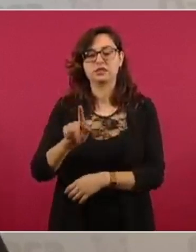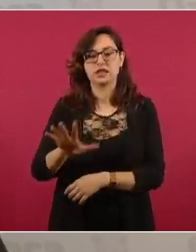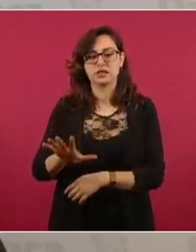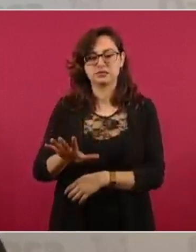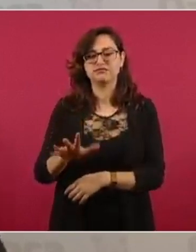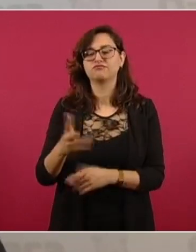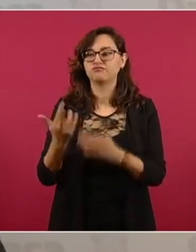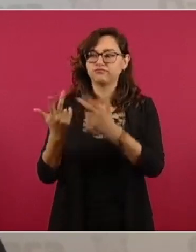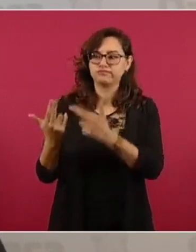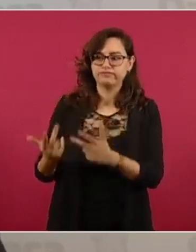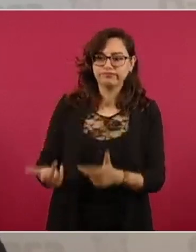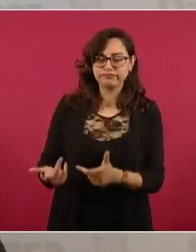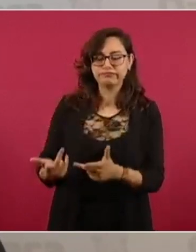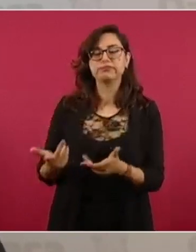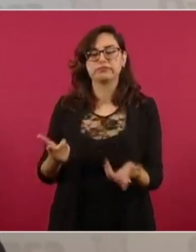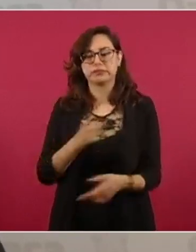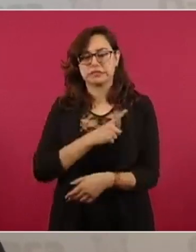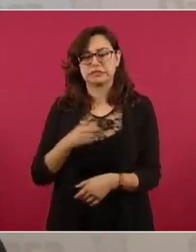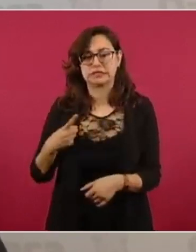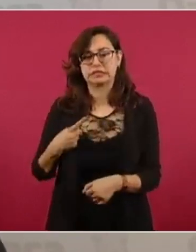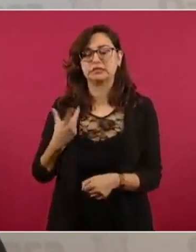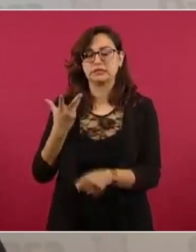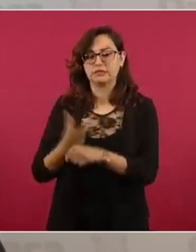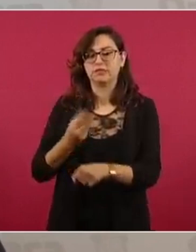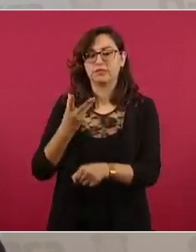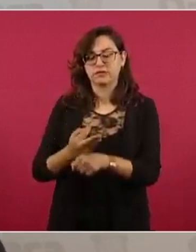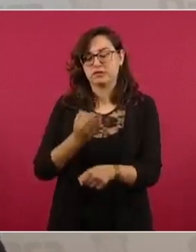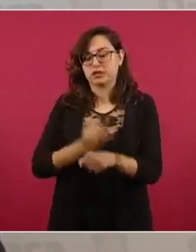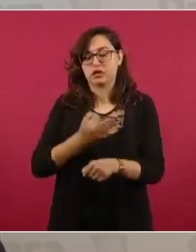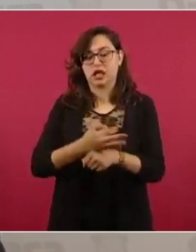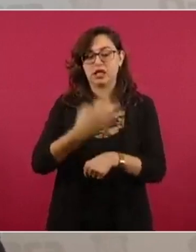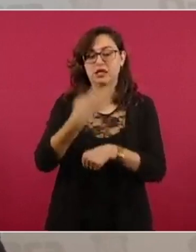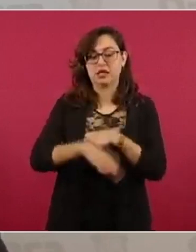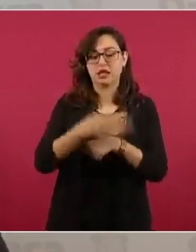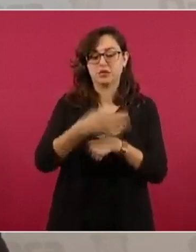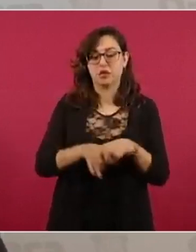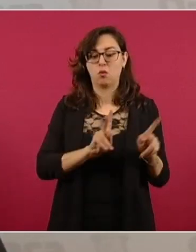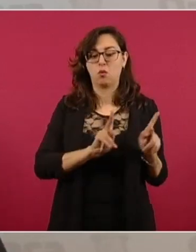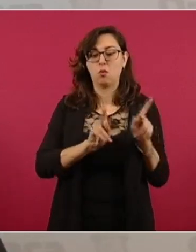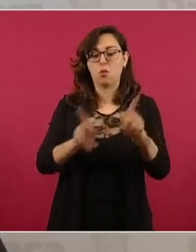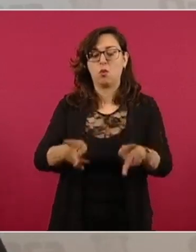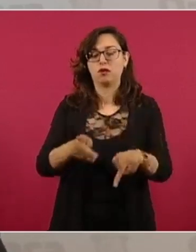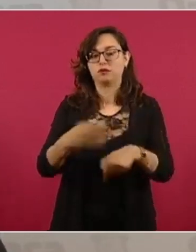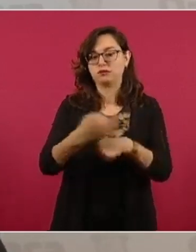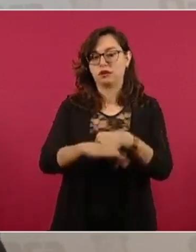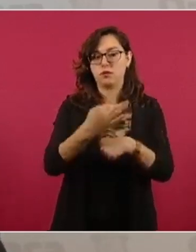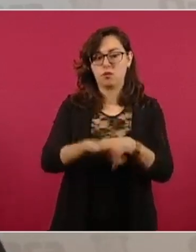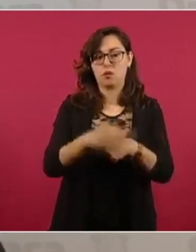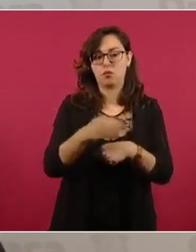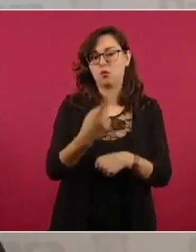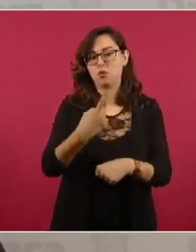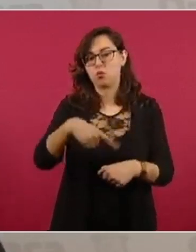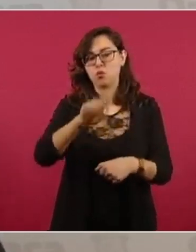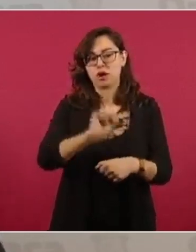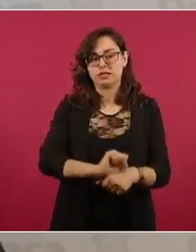por lo que se va a proceder a traer un puente móvil conocido como Bailey. Se tardará alrededor de una semana